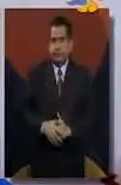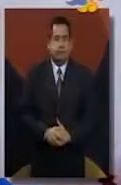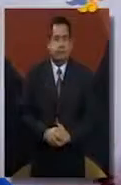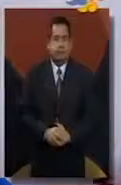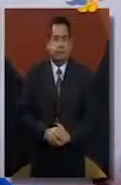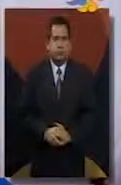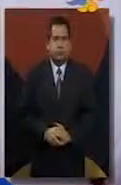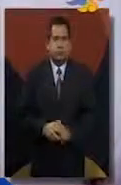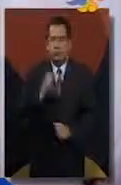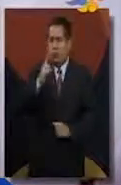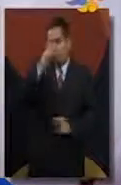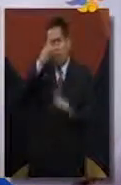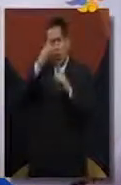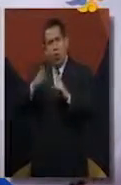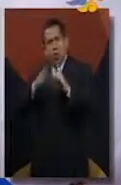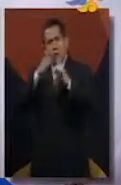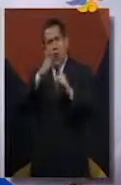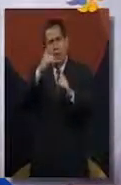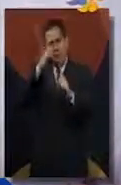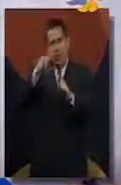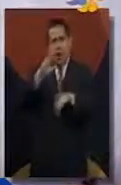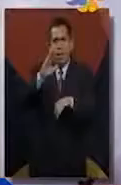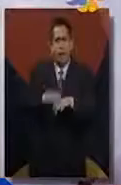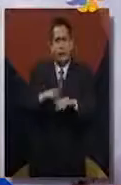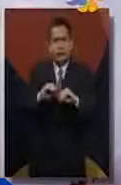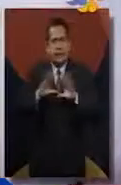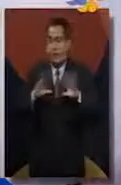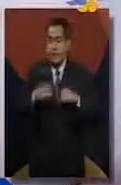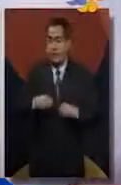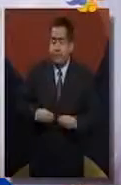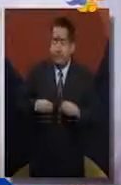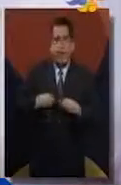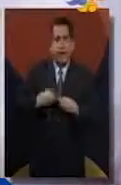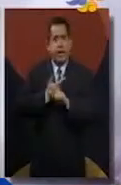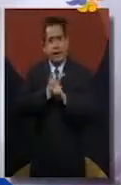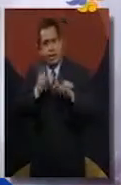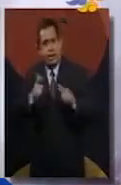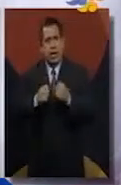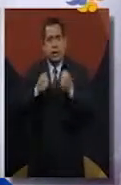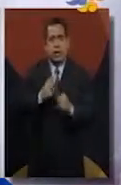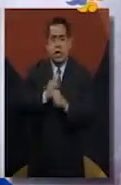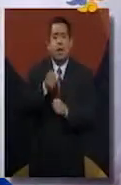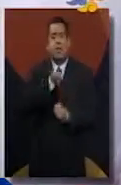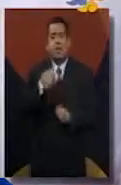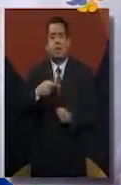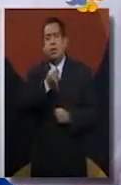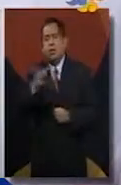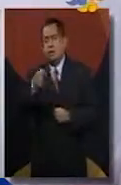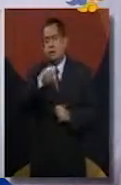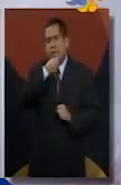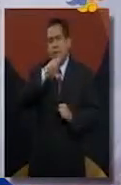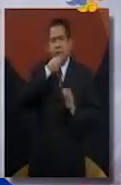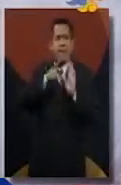Con el objetivo de reforzar medidas que permitan garantizar la vida, integridad, libertad y seguridad de los periodistas y personas defensoras de